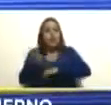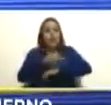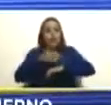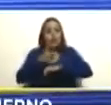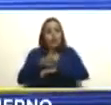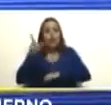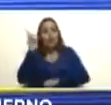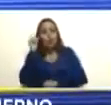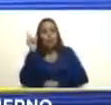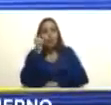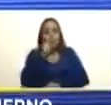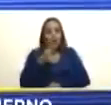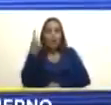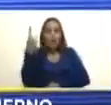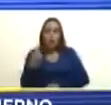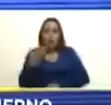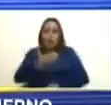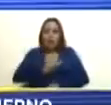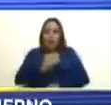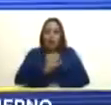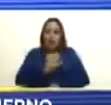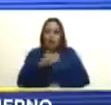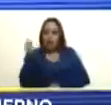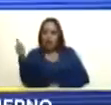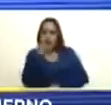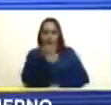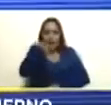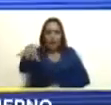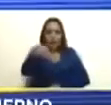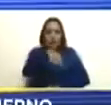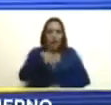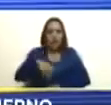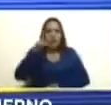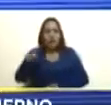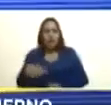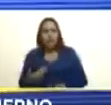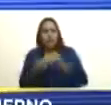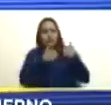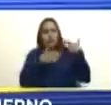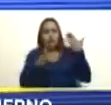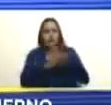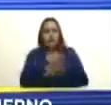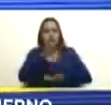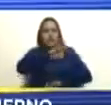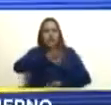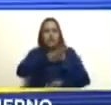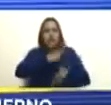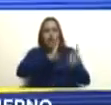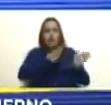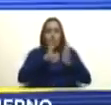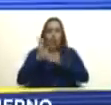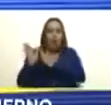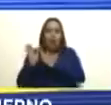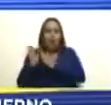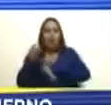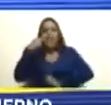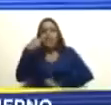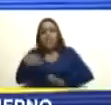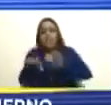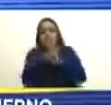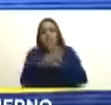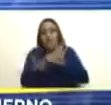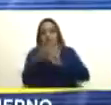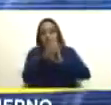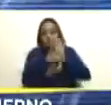gobernadoras un alcalde o alcaldesa por cada estado y representantes de la sociedad organizada de acuerdo con la ley